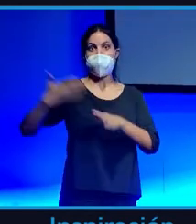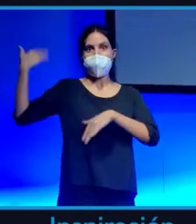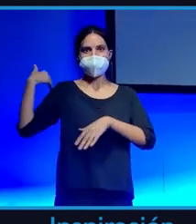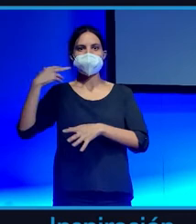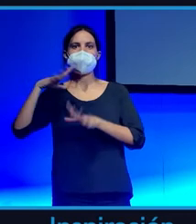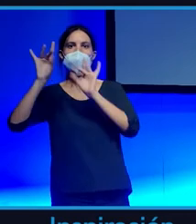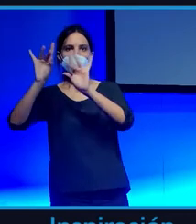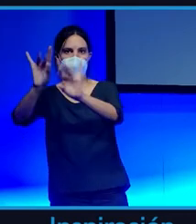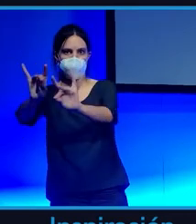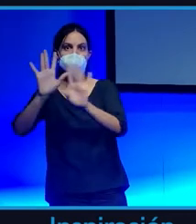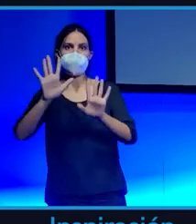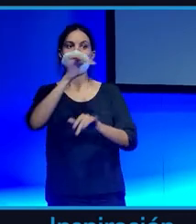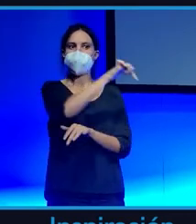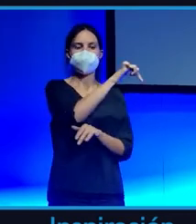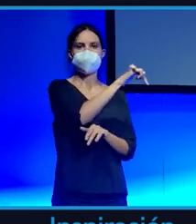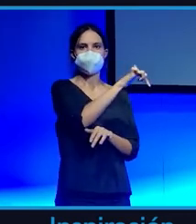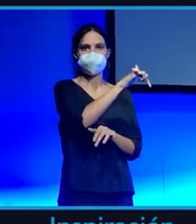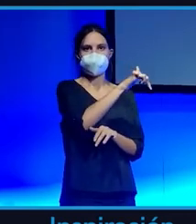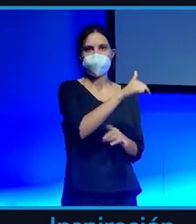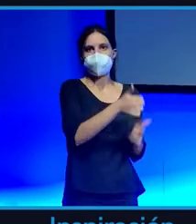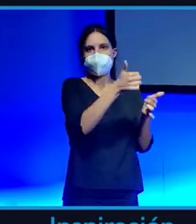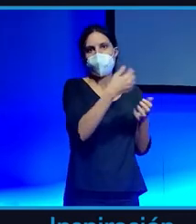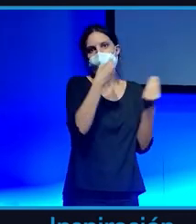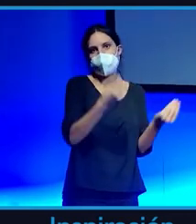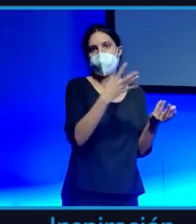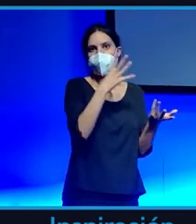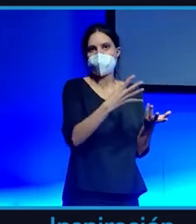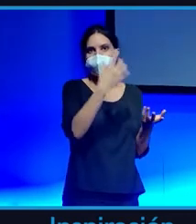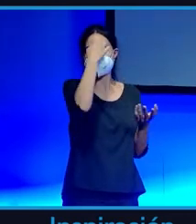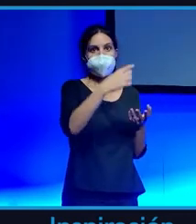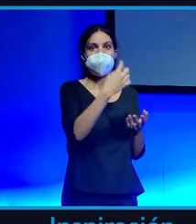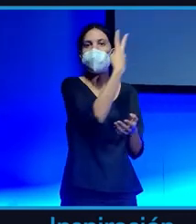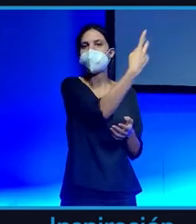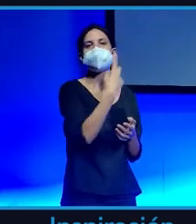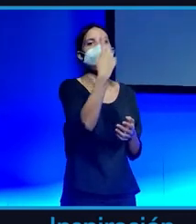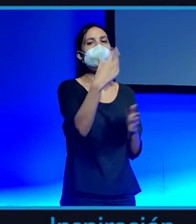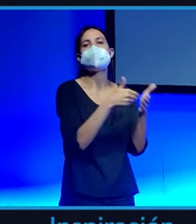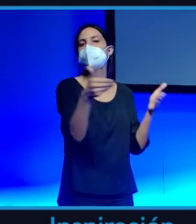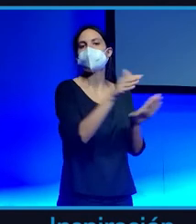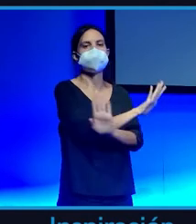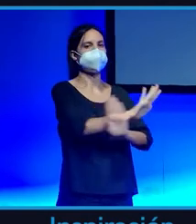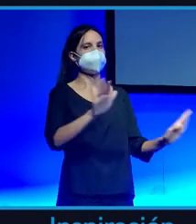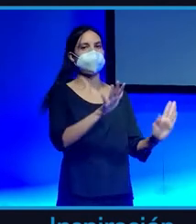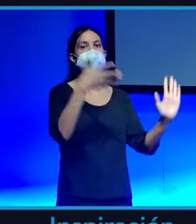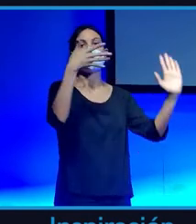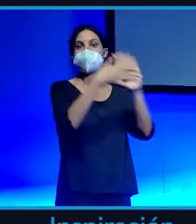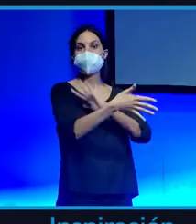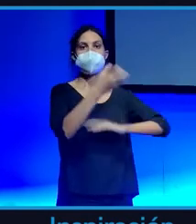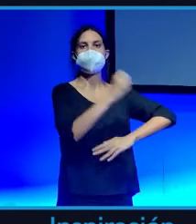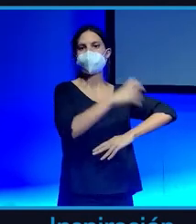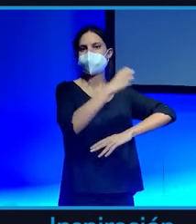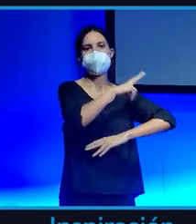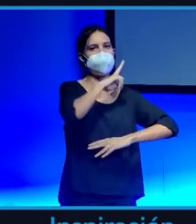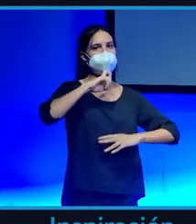reserva de valor al cuadrado que es escasez total porque sabemos que solo va haber 21 millones. Es la reserva de valor auténtica y la buena.